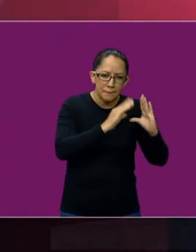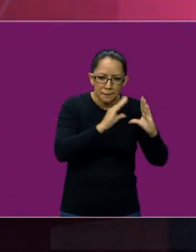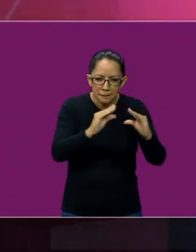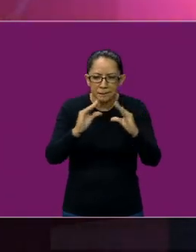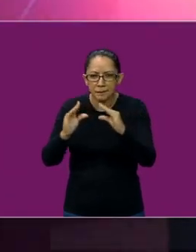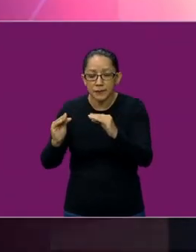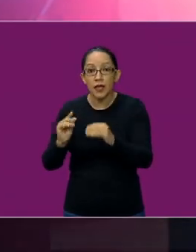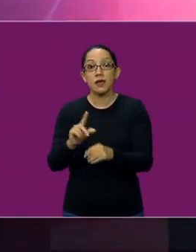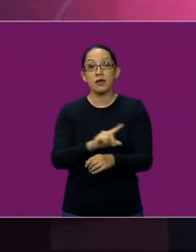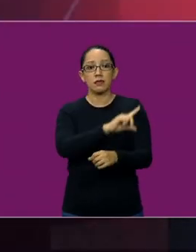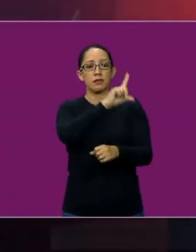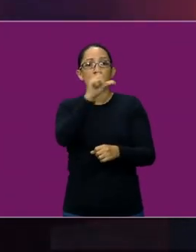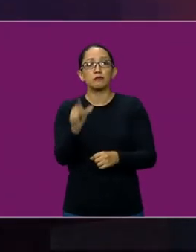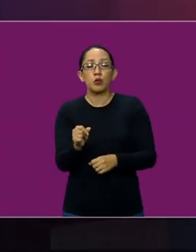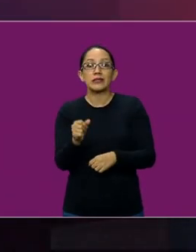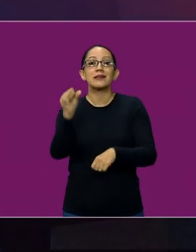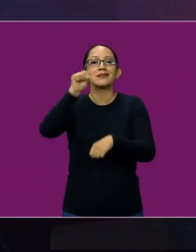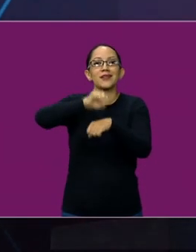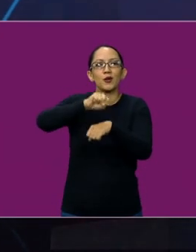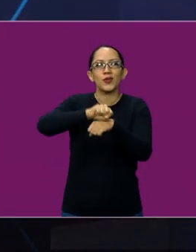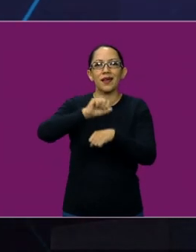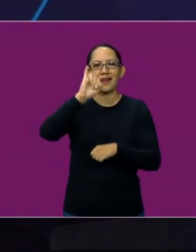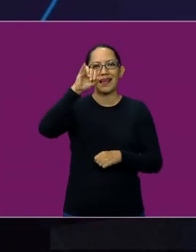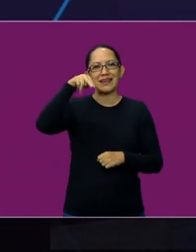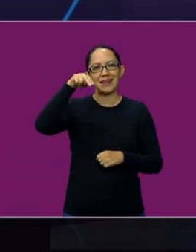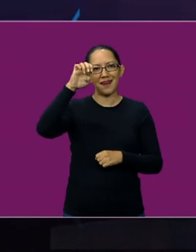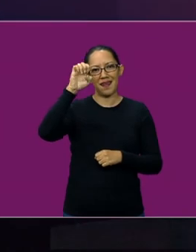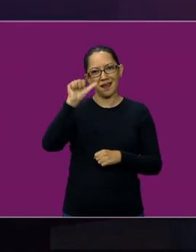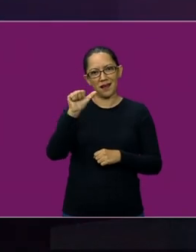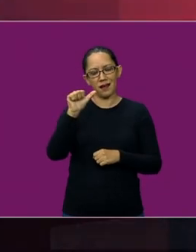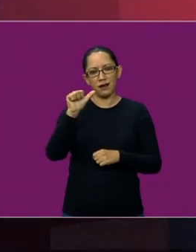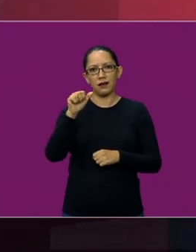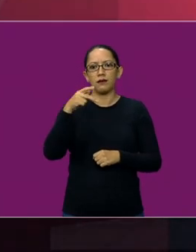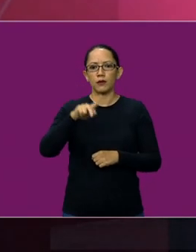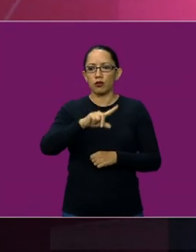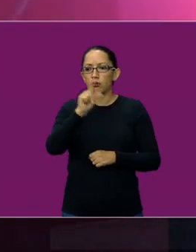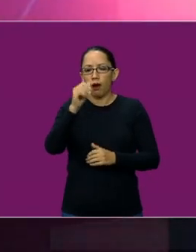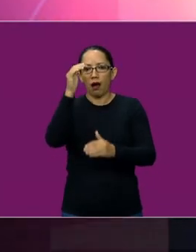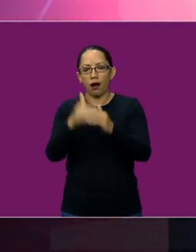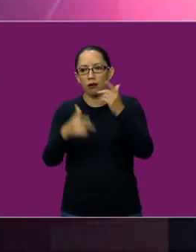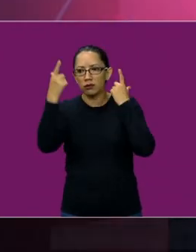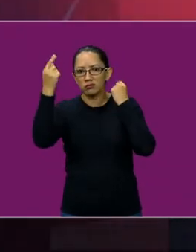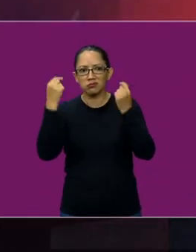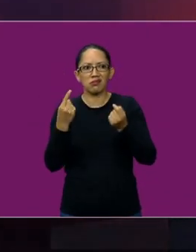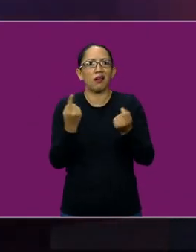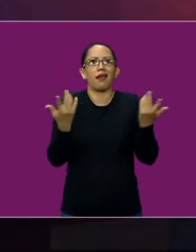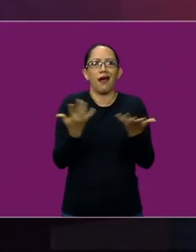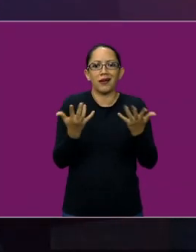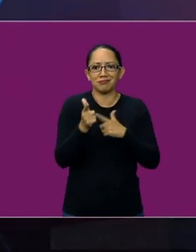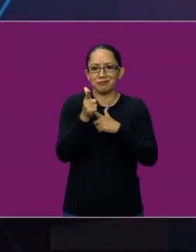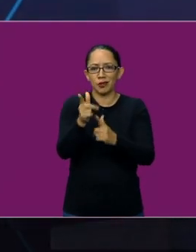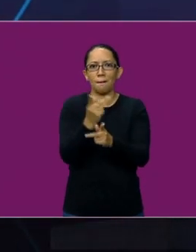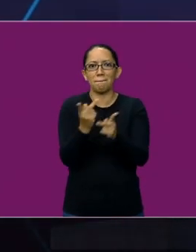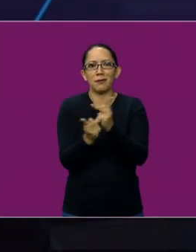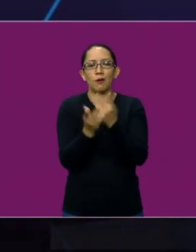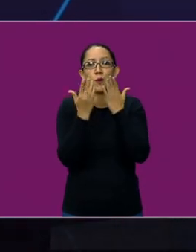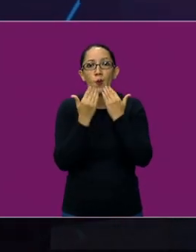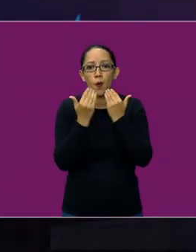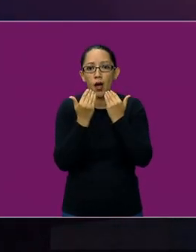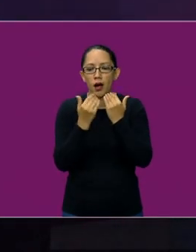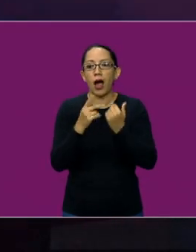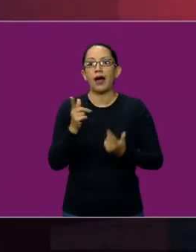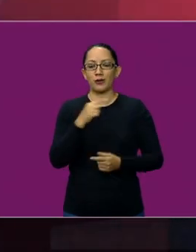secundaria, pero luego ¿qué había? Entonces se hizo esta labor del contacto con CONALEP y desde el 2005,